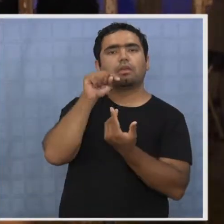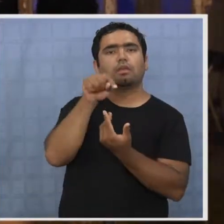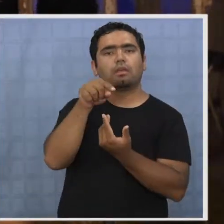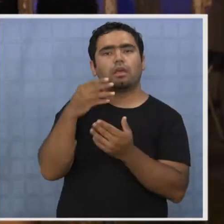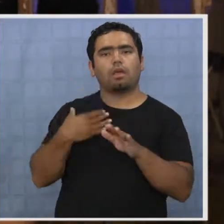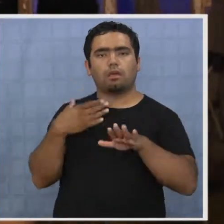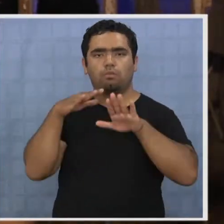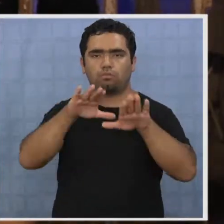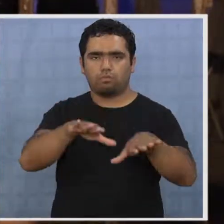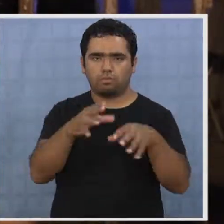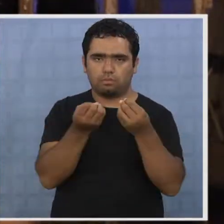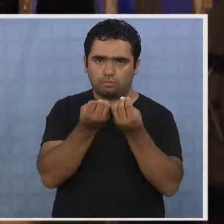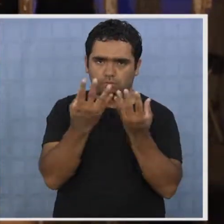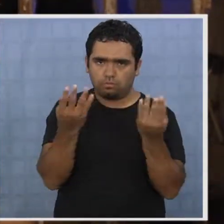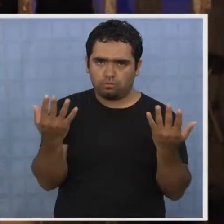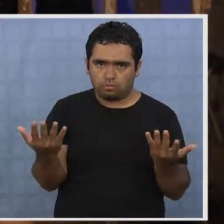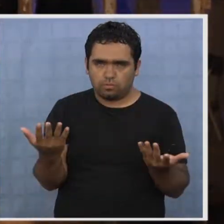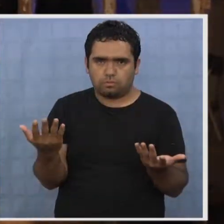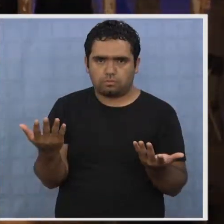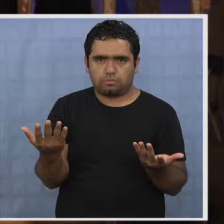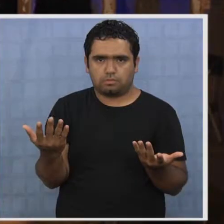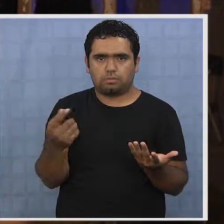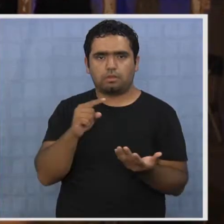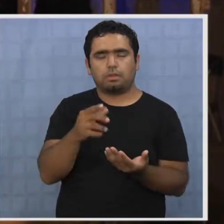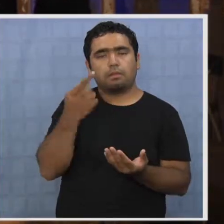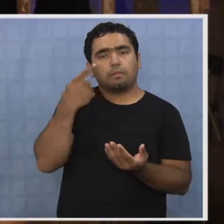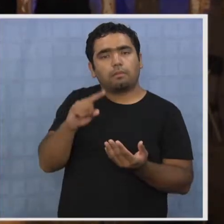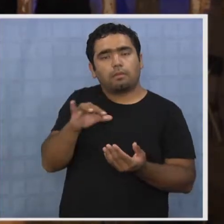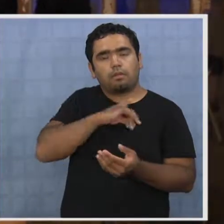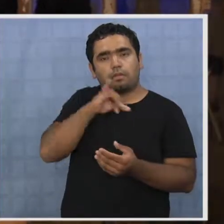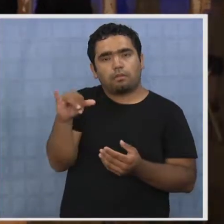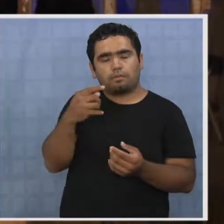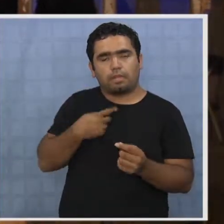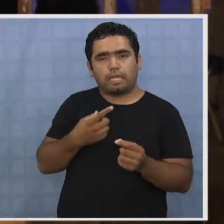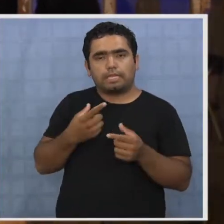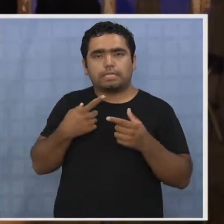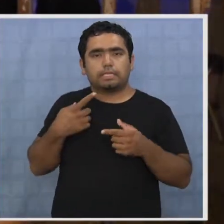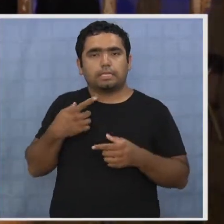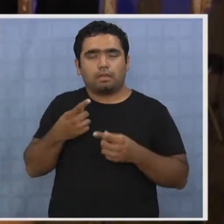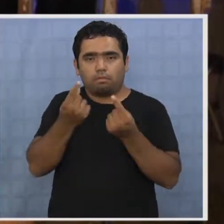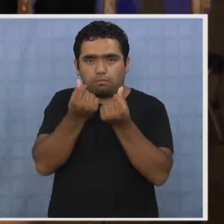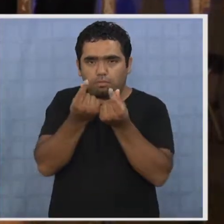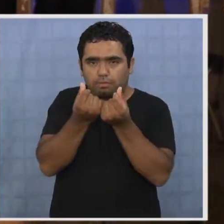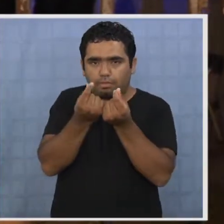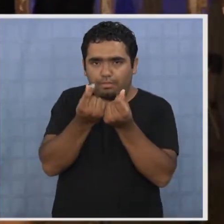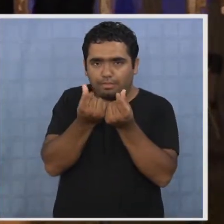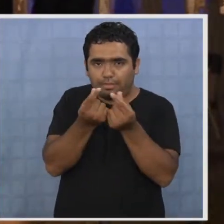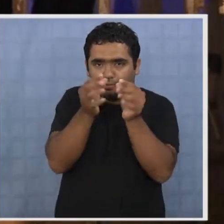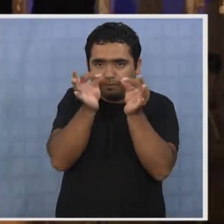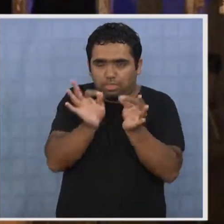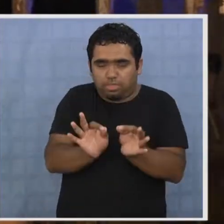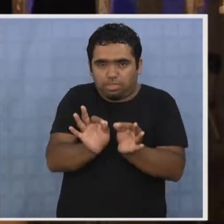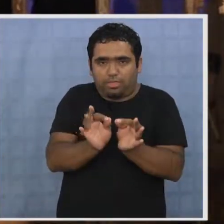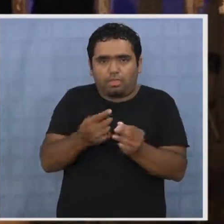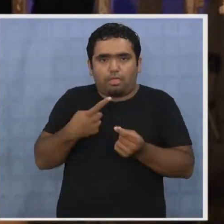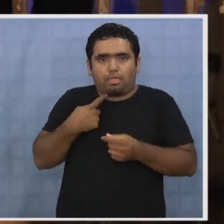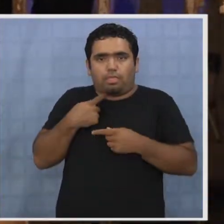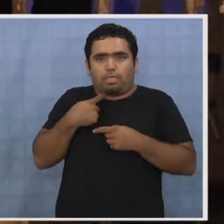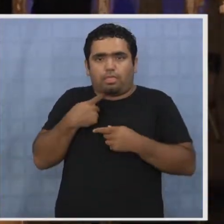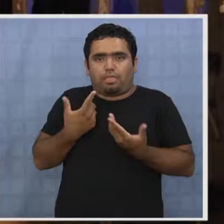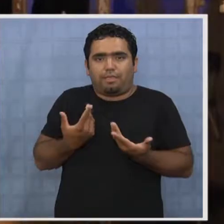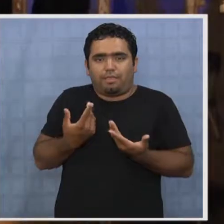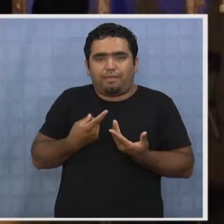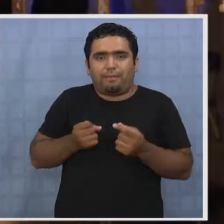apoyan bastante, aunque lógicamente cuando vienen los recortes económicos por crisis y eso, siempre en todas partes la cultura